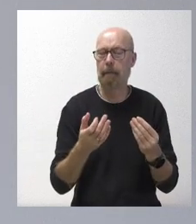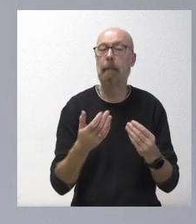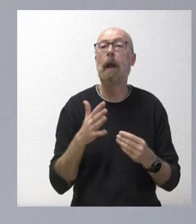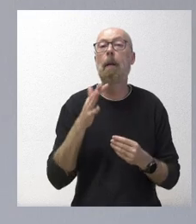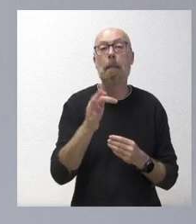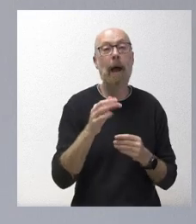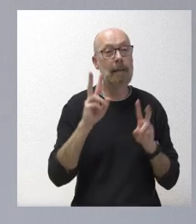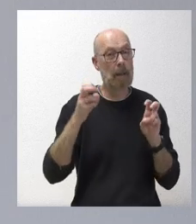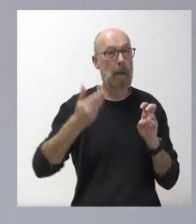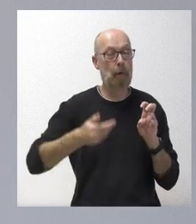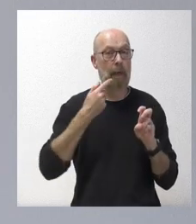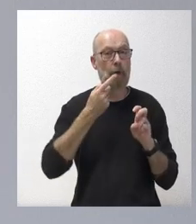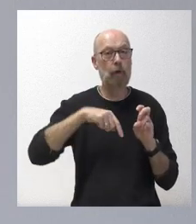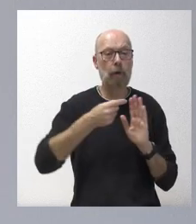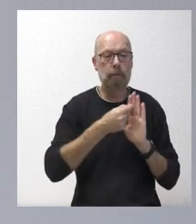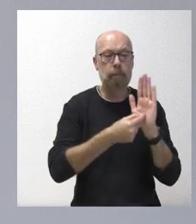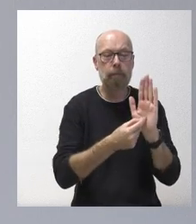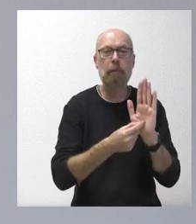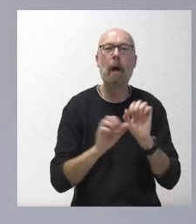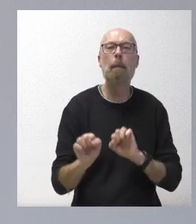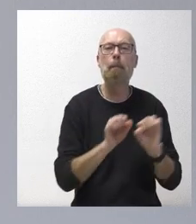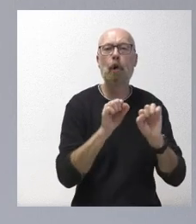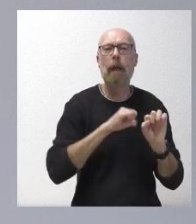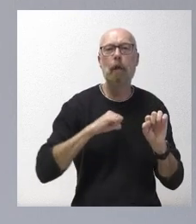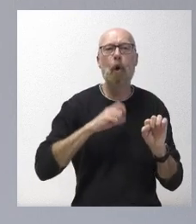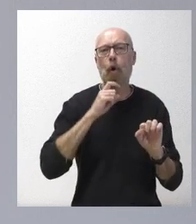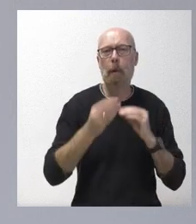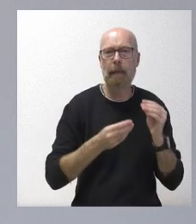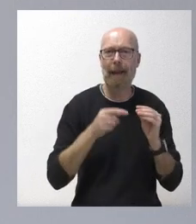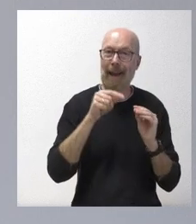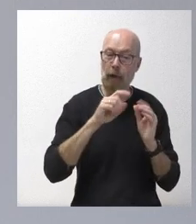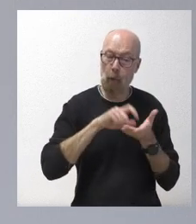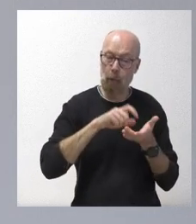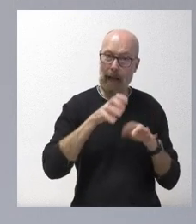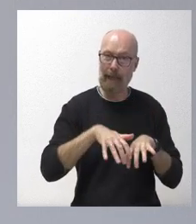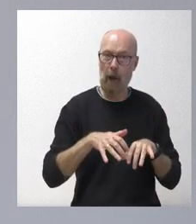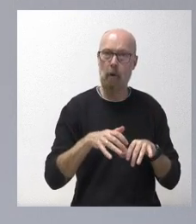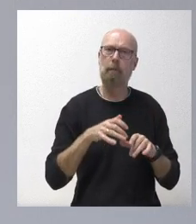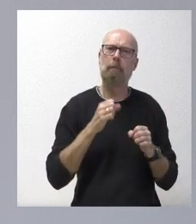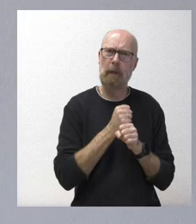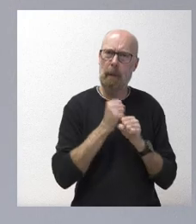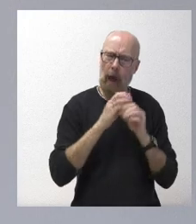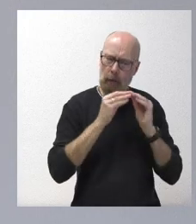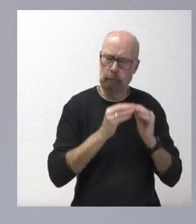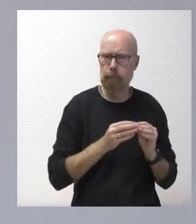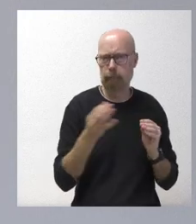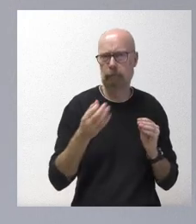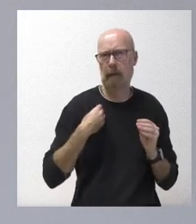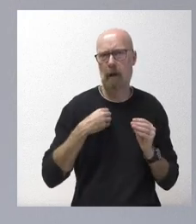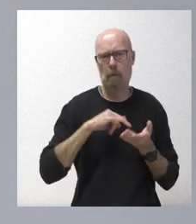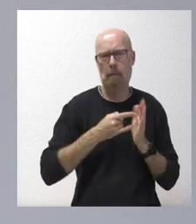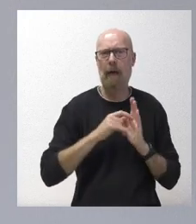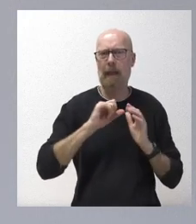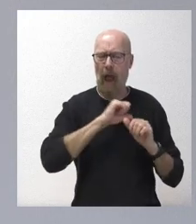autoprotección. Algo en lo que la Junta de Gestiones ha trabajado especialmente a través de un plan de autoprotección que llevamos desarrollando en esta